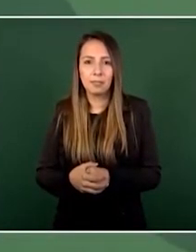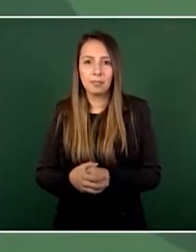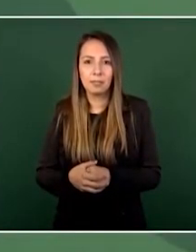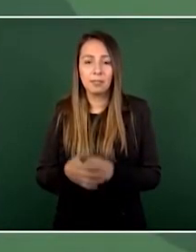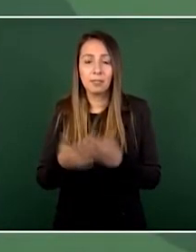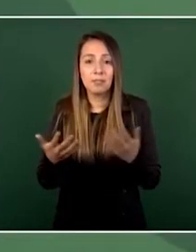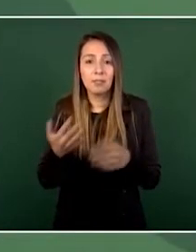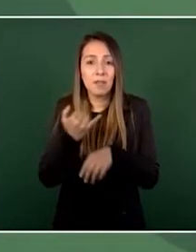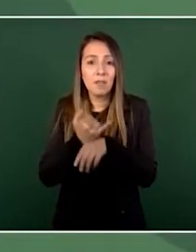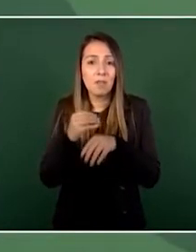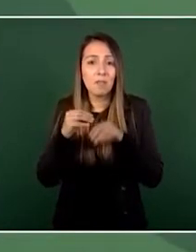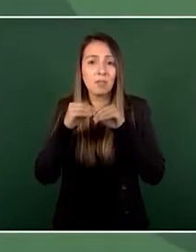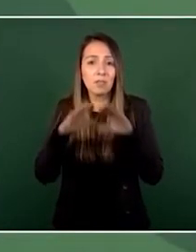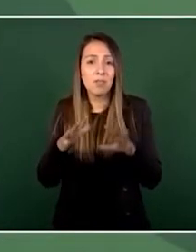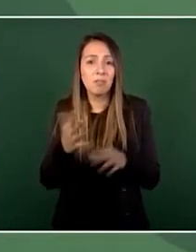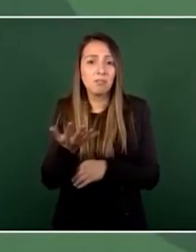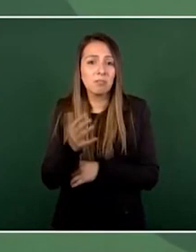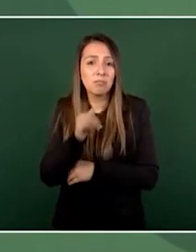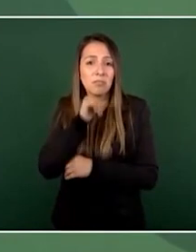información no quieren